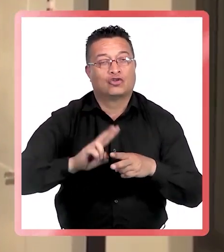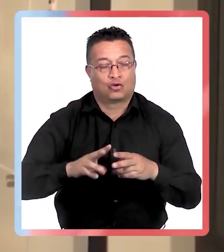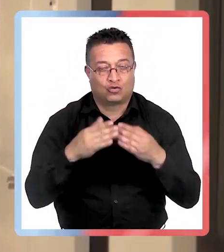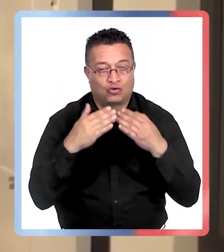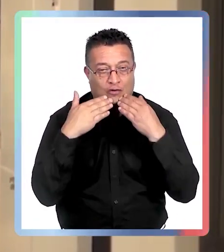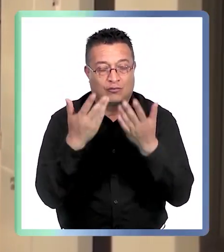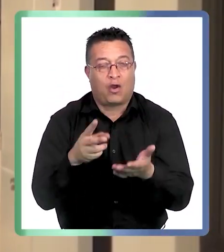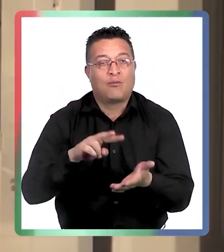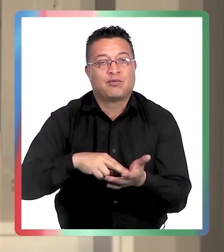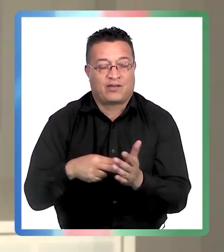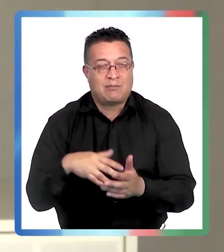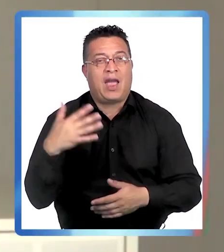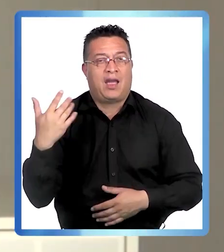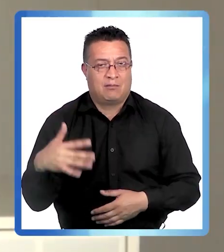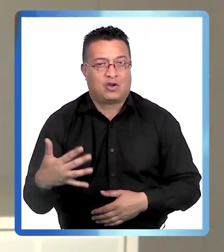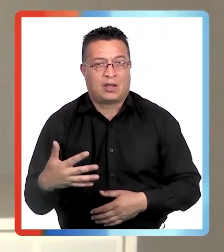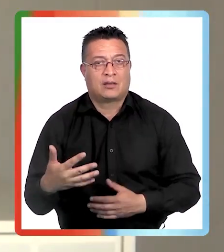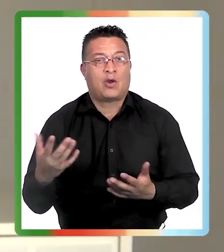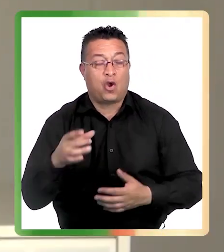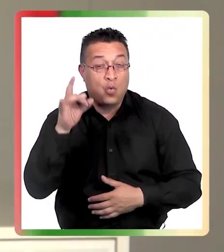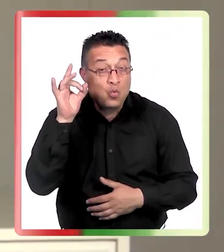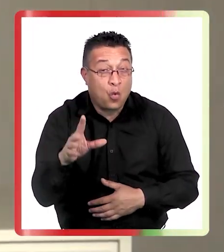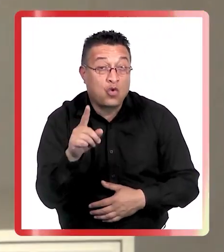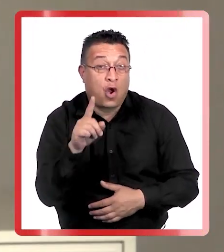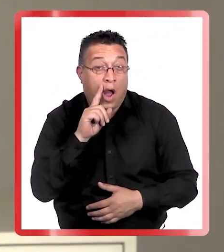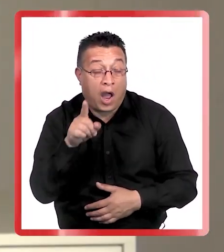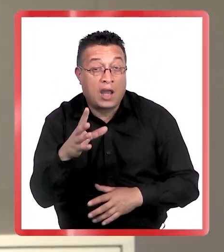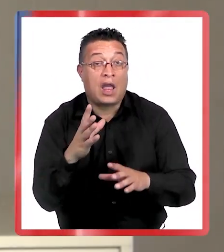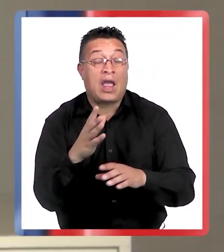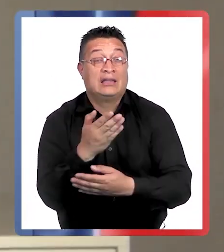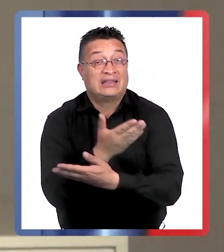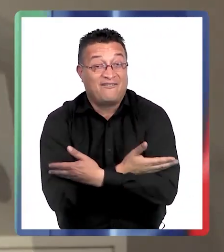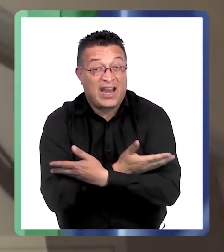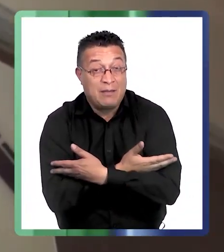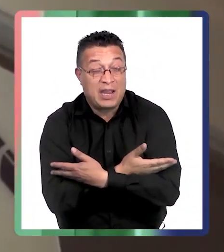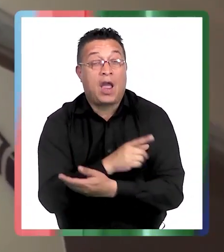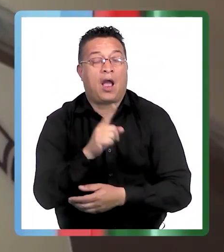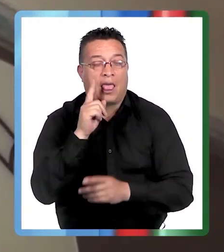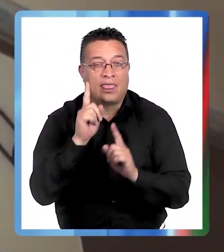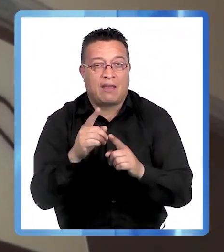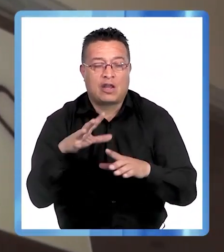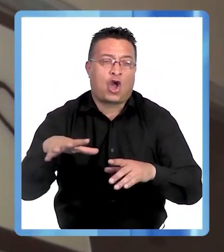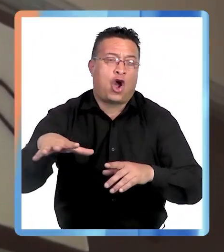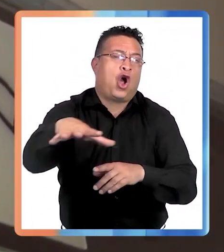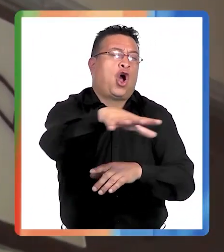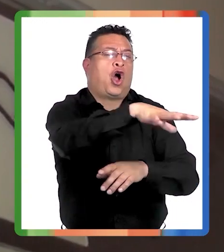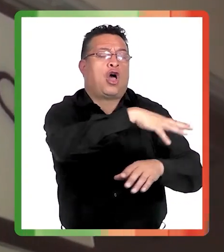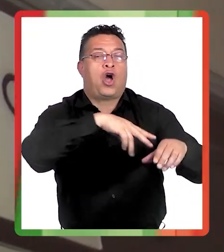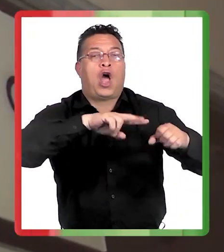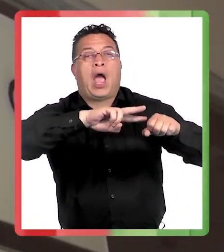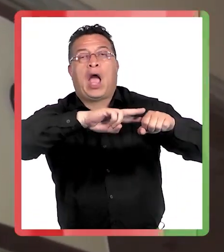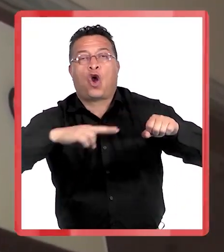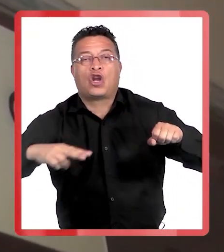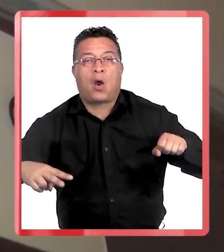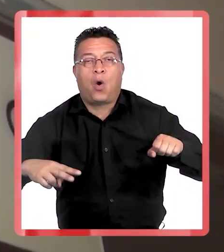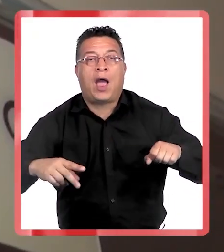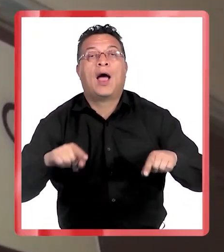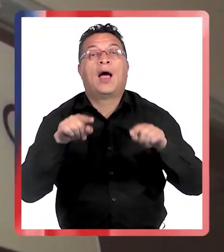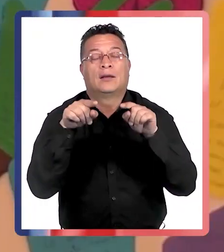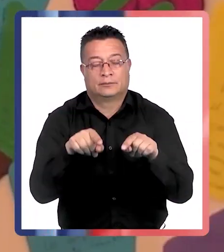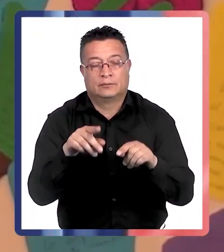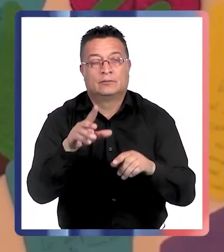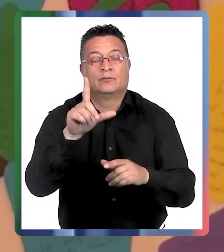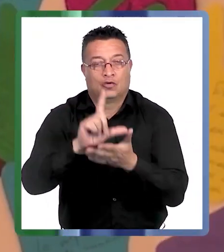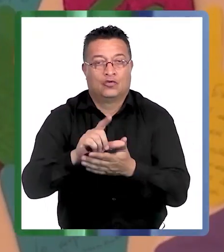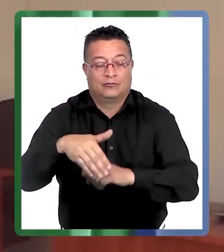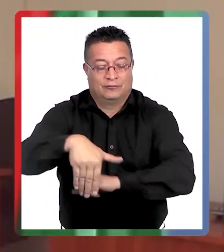un problema importante, pues el único que existía en San Felipe debía atender a todo el Valle de Aconcagua. El espacio donde funciona